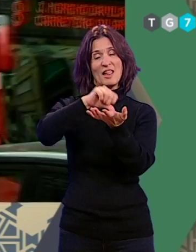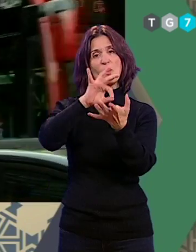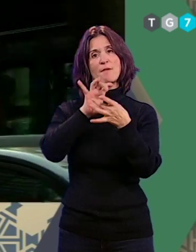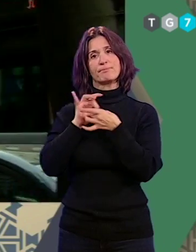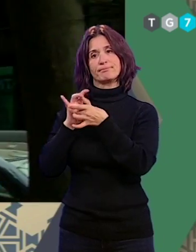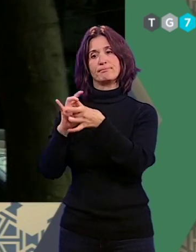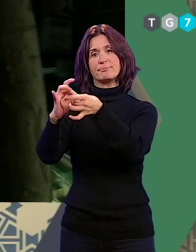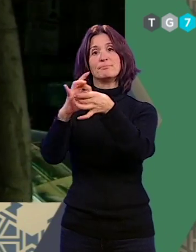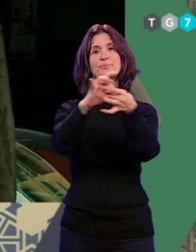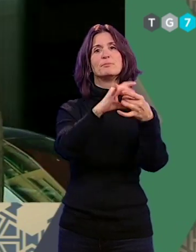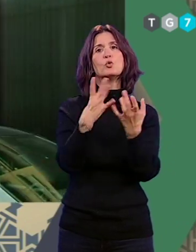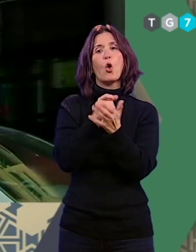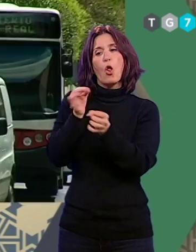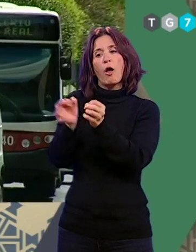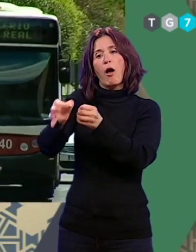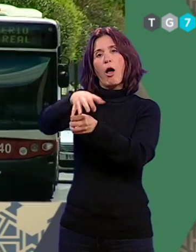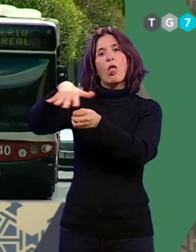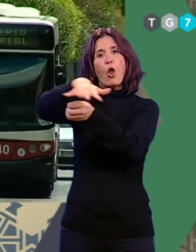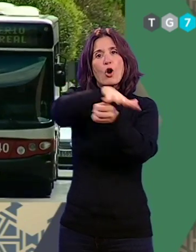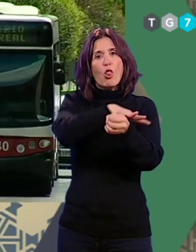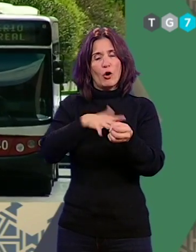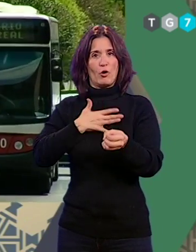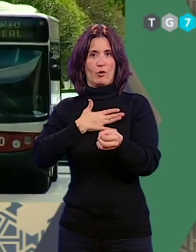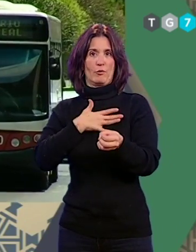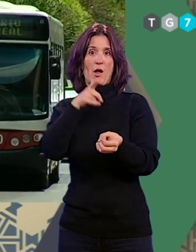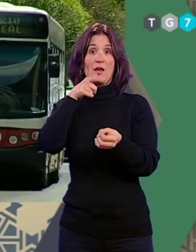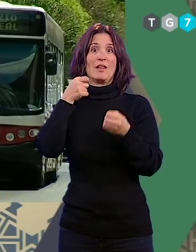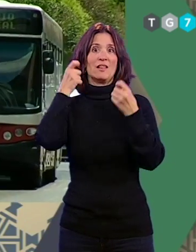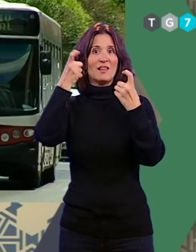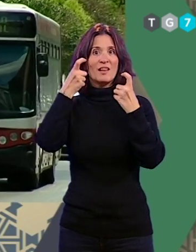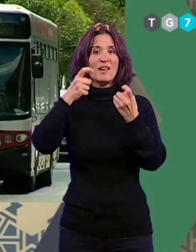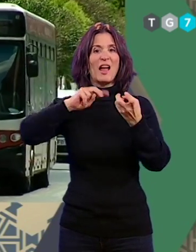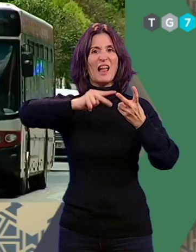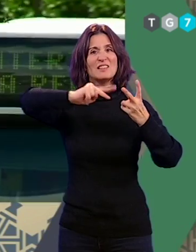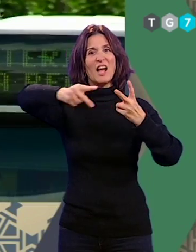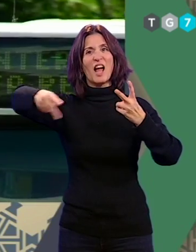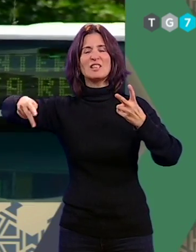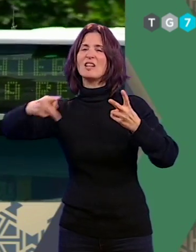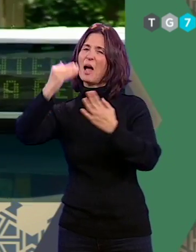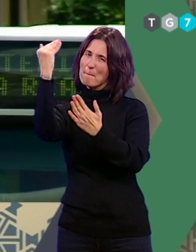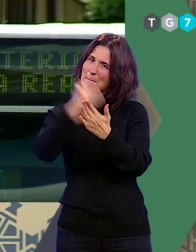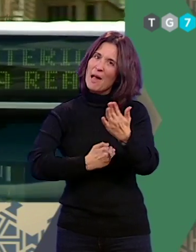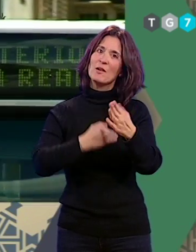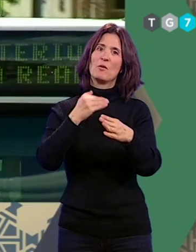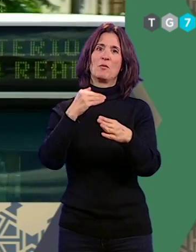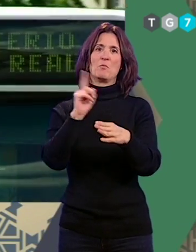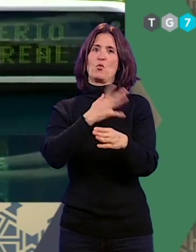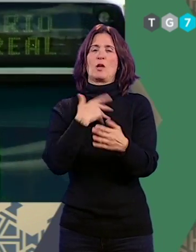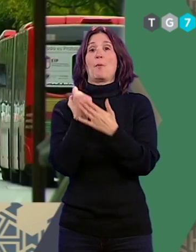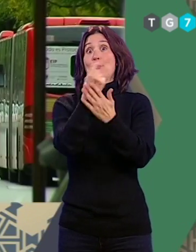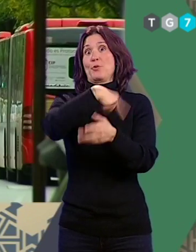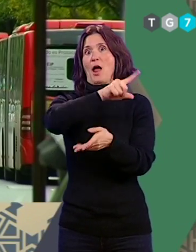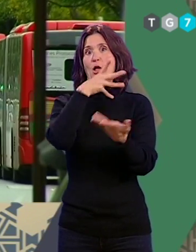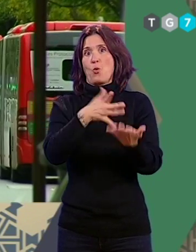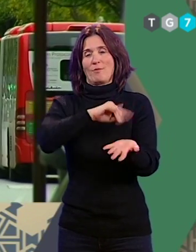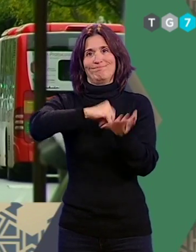todos los distritos de la ciudad, así como disminuir el número de transbordos antes de apoyar la propuesta del equipo de gobierno. Según